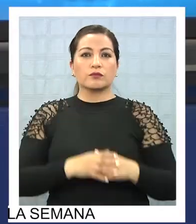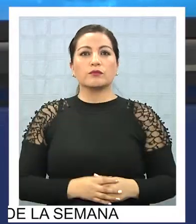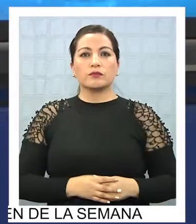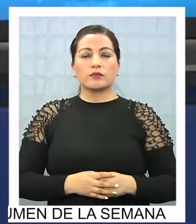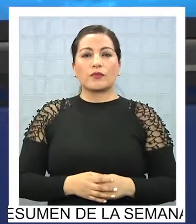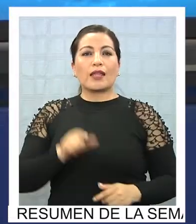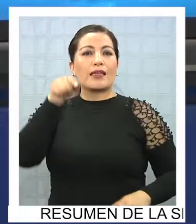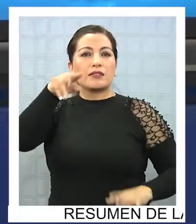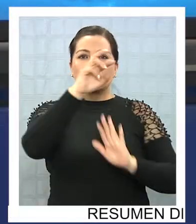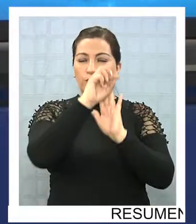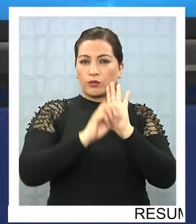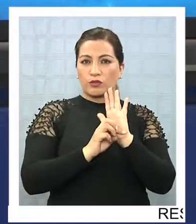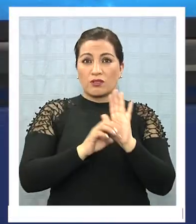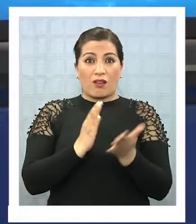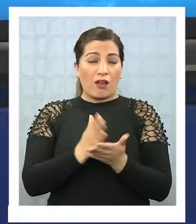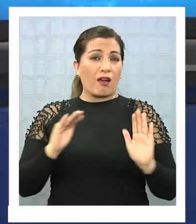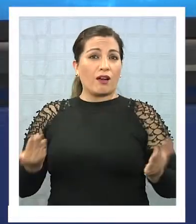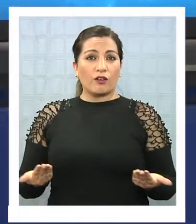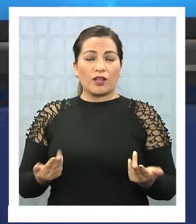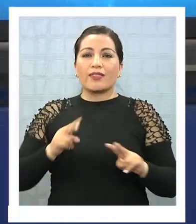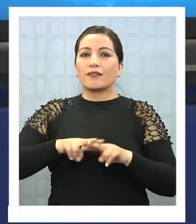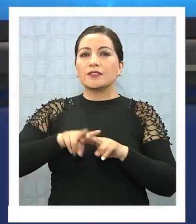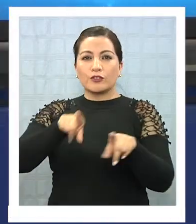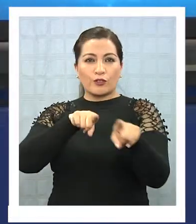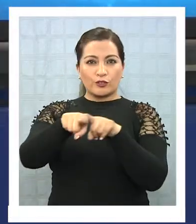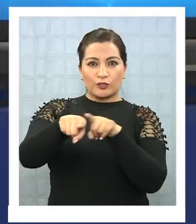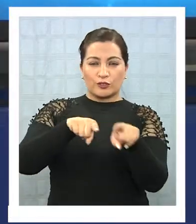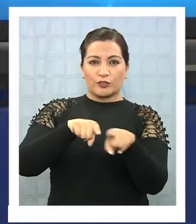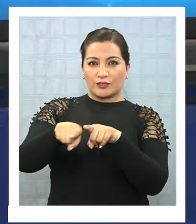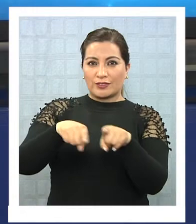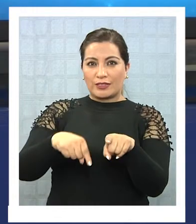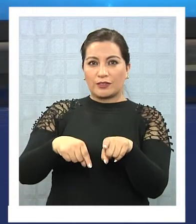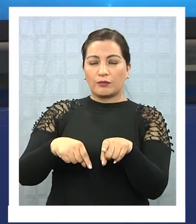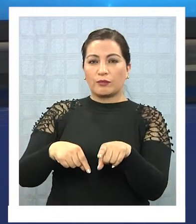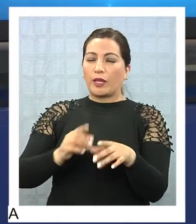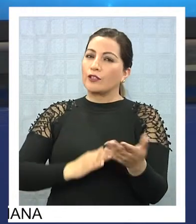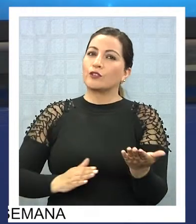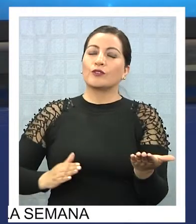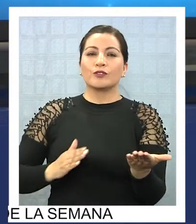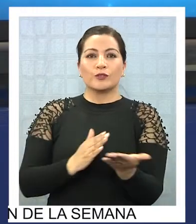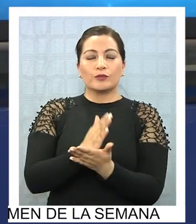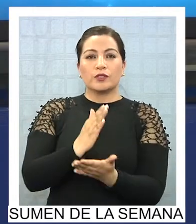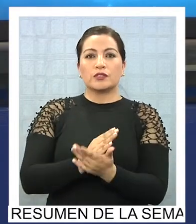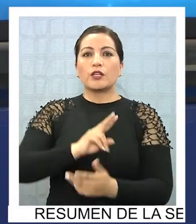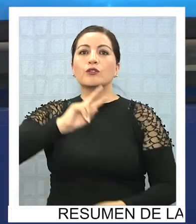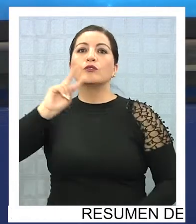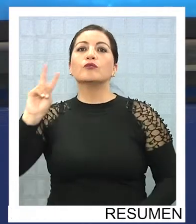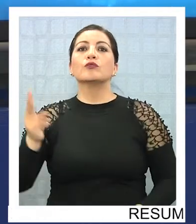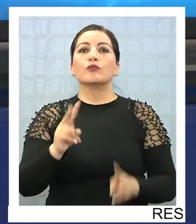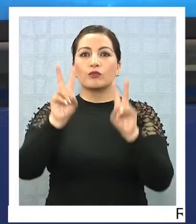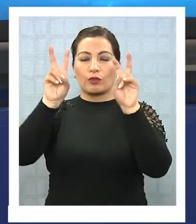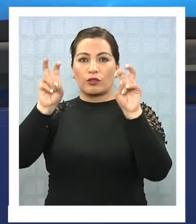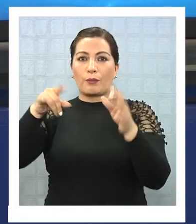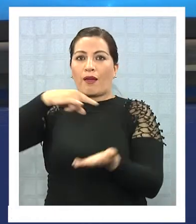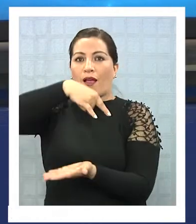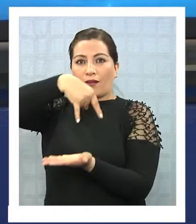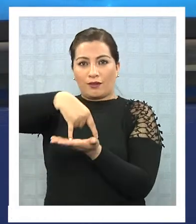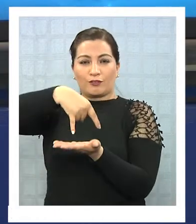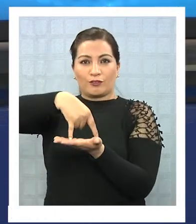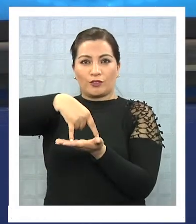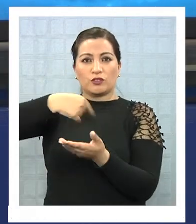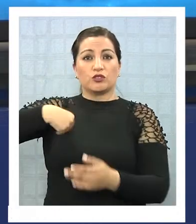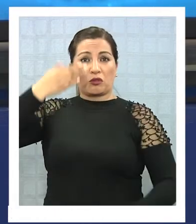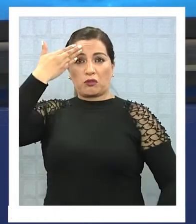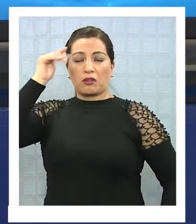eso, el proyecto ya en este momento está en los trámites, para ya entrar a una segunda instancia al Congreso. Yo creo que